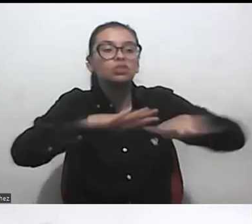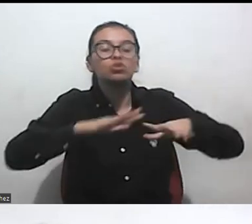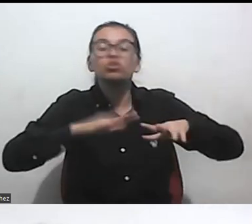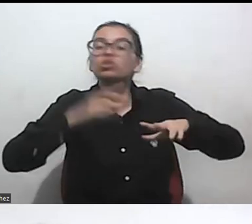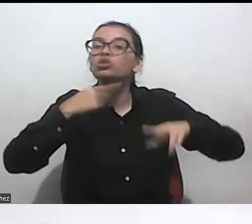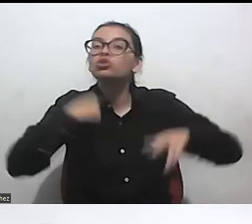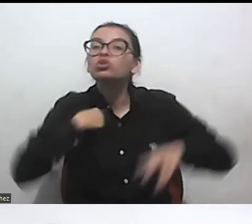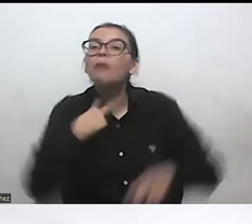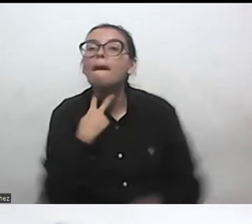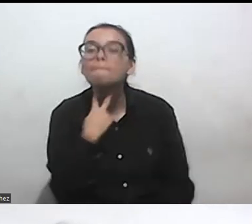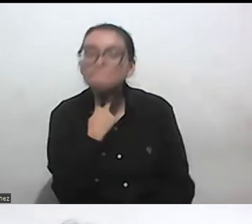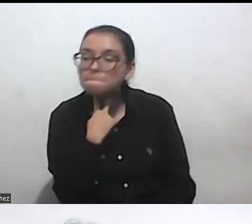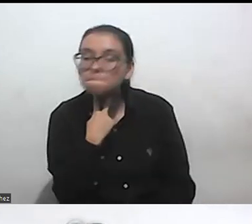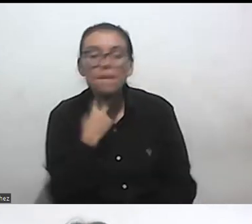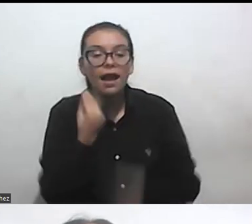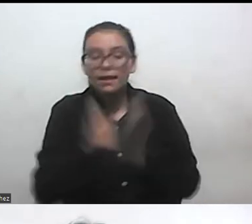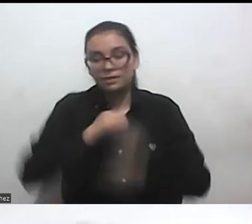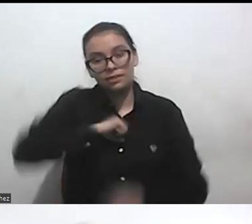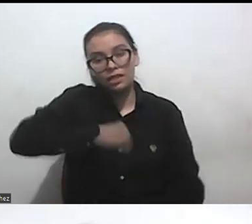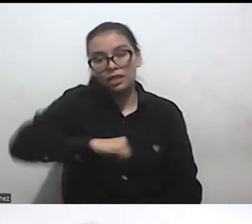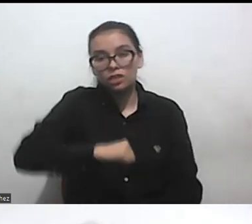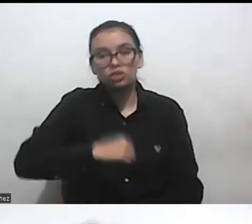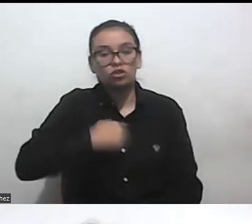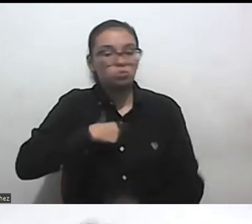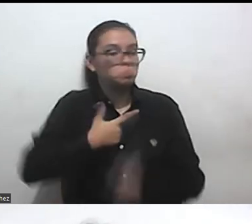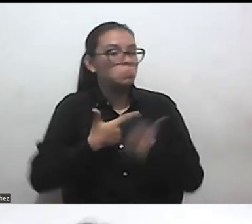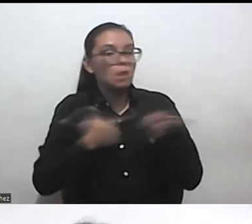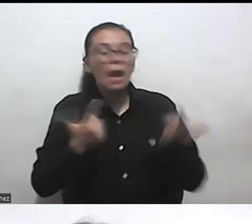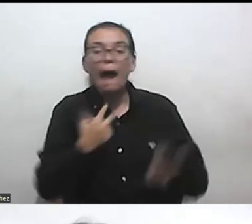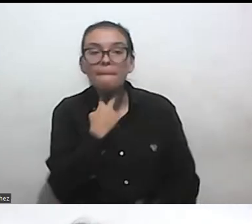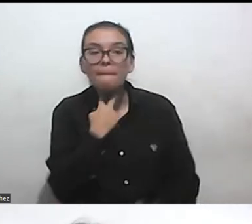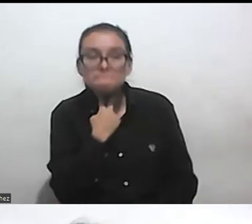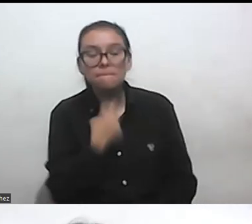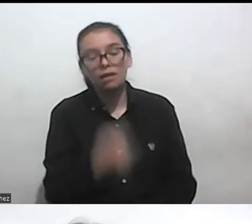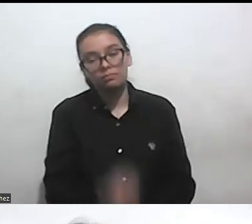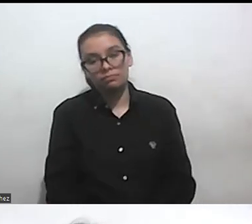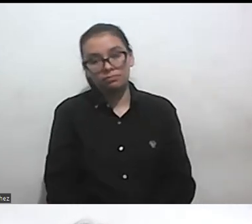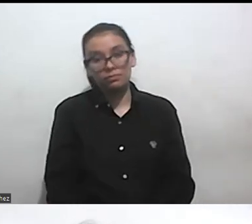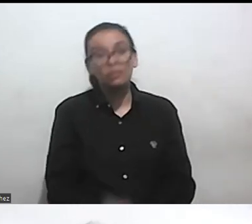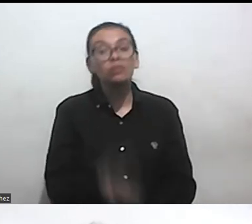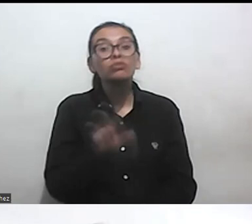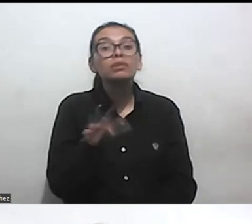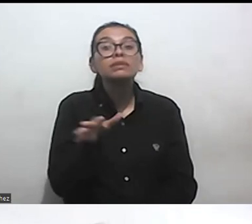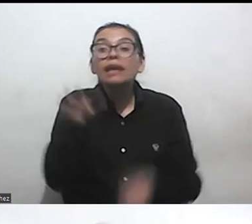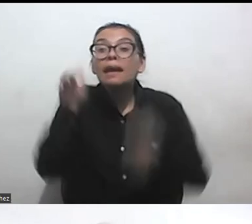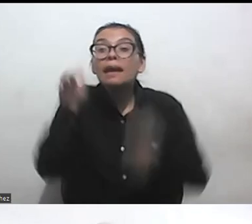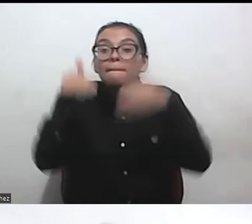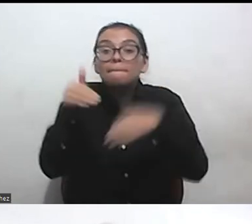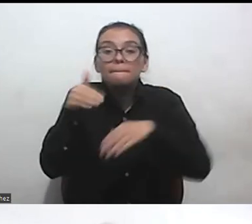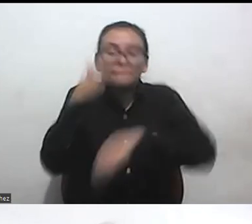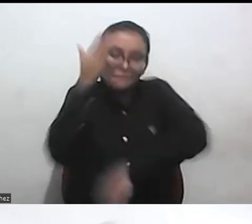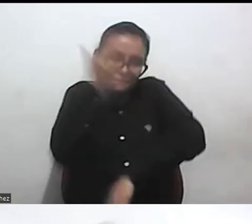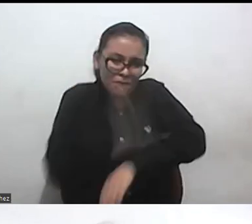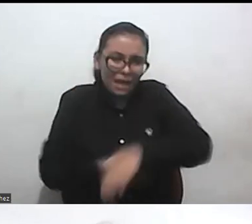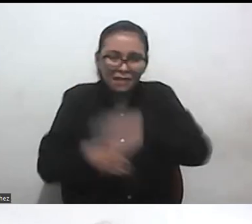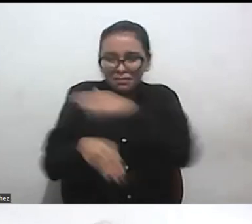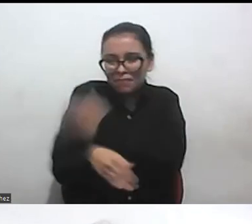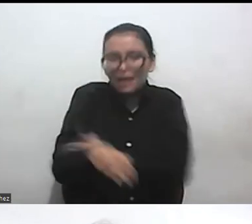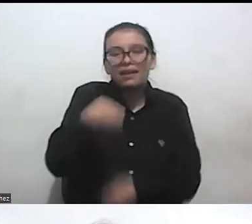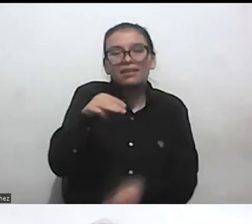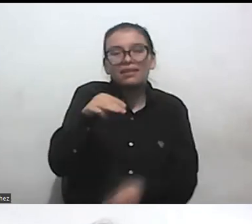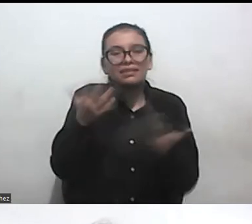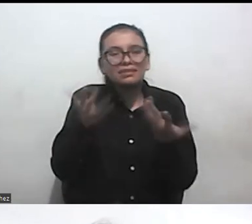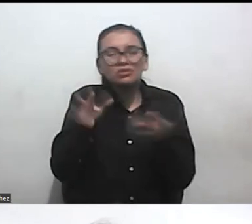no estamos hablando de digamos todos esos conceptos de especial menos válido inválido son conceptos completamente